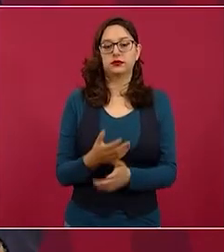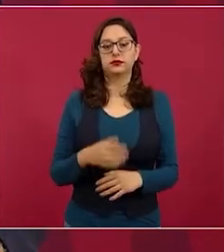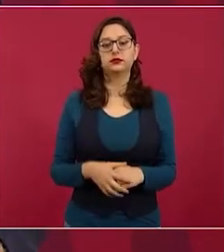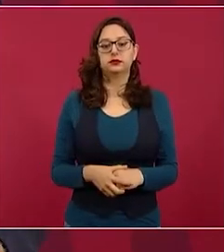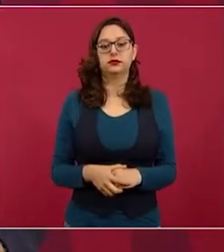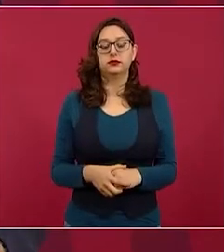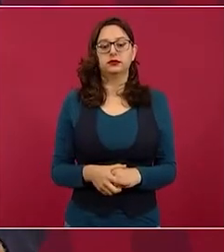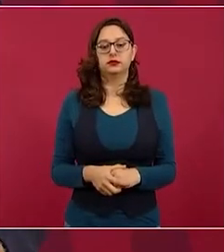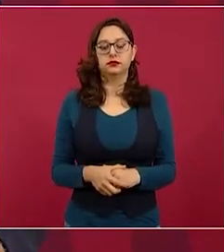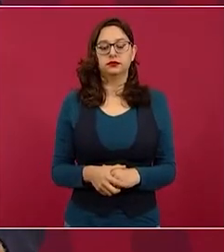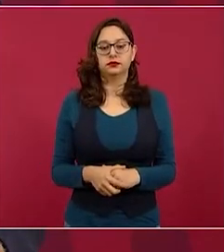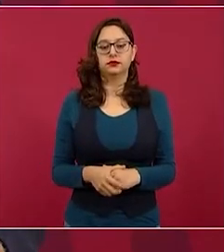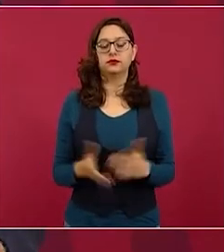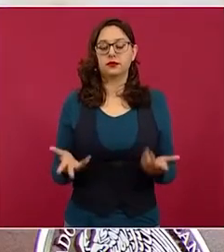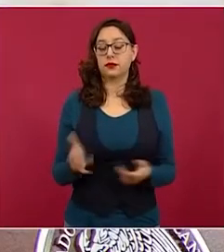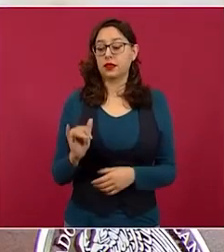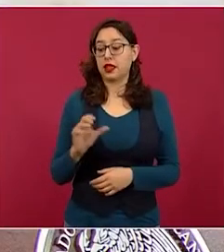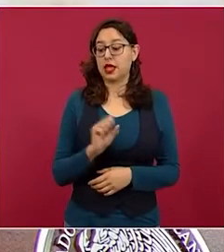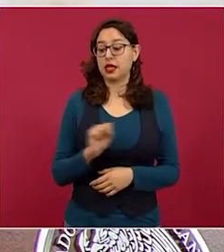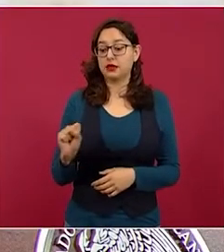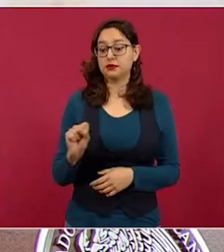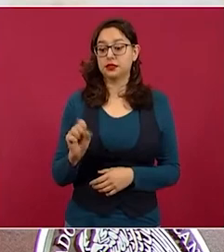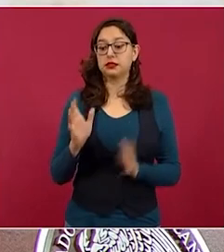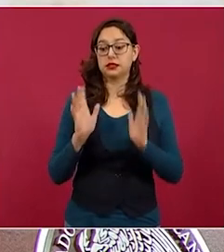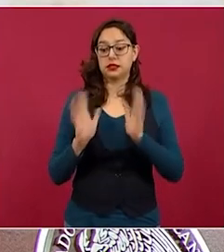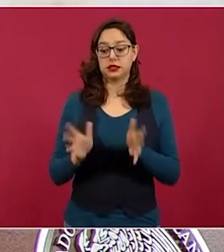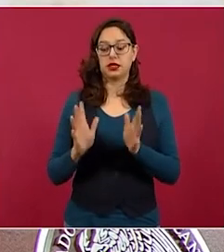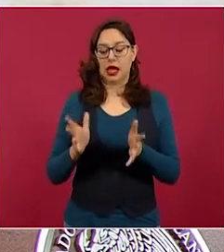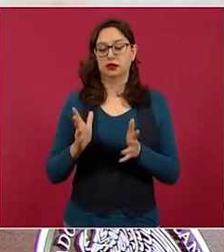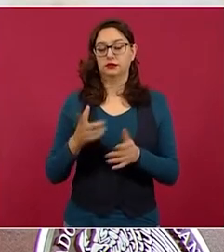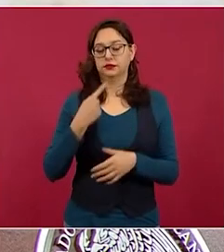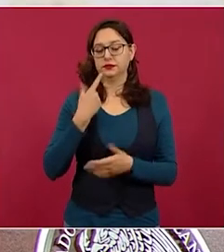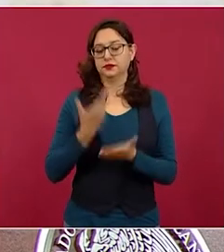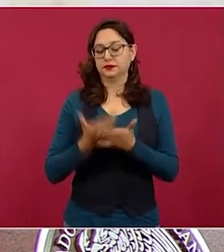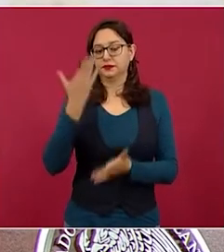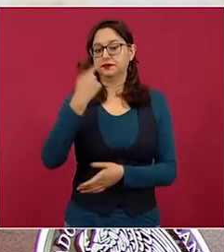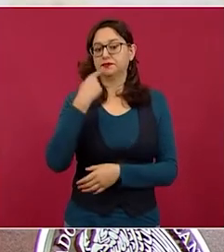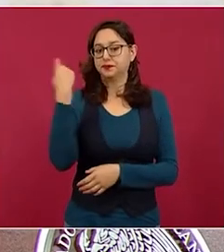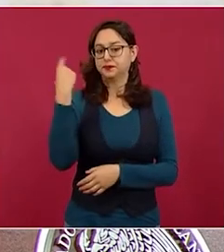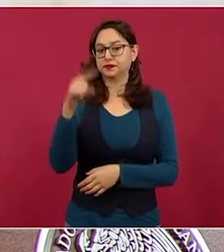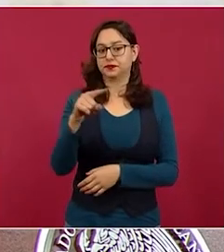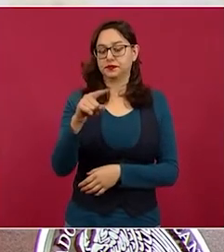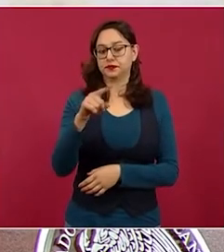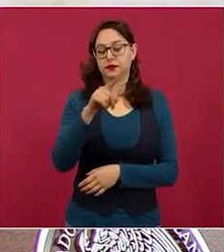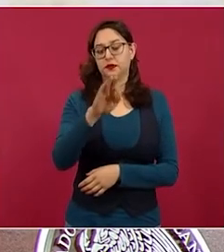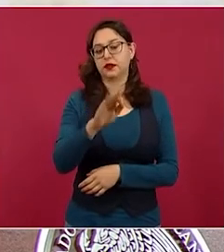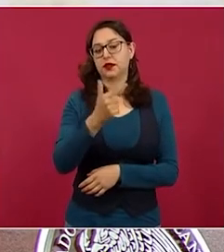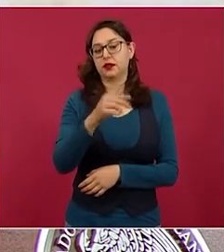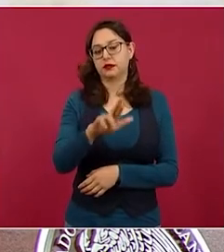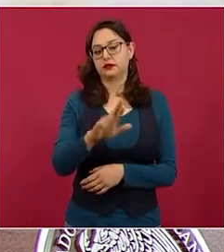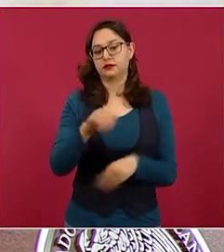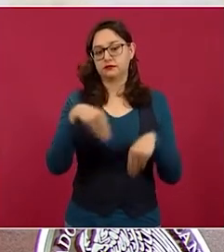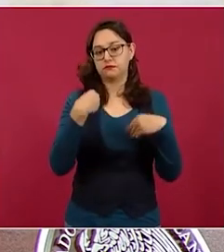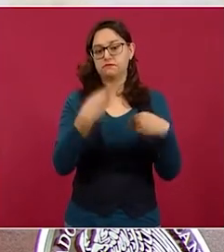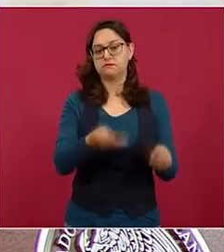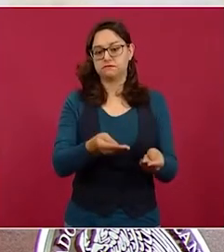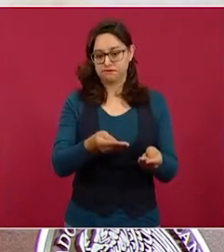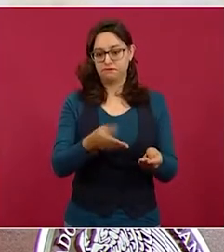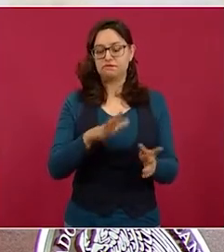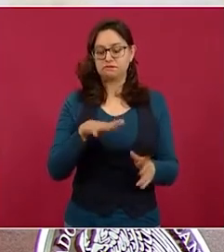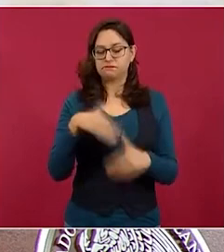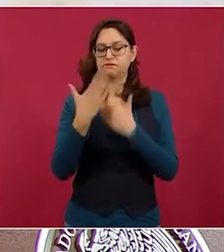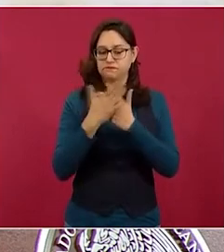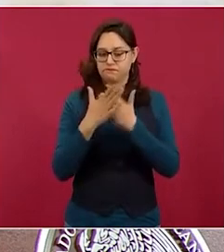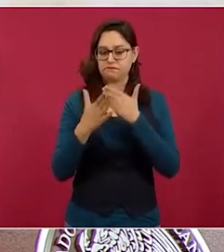que presentó el Seguro Social a la Fiscalía en el caso ABC. Entonces, se va a dar a